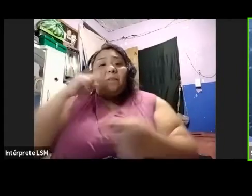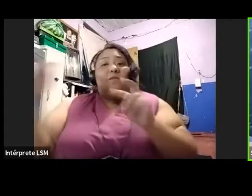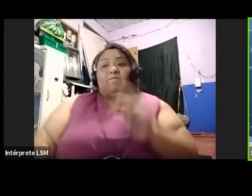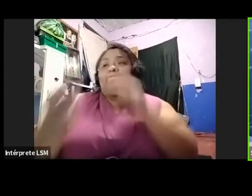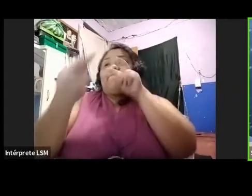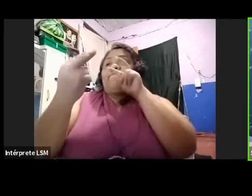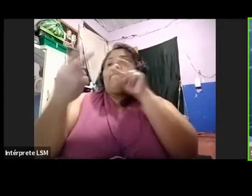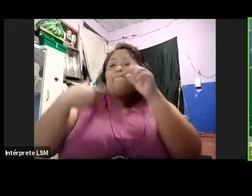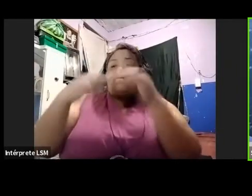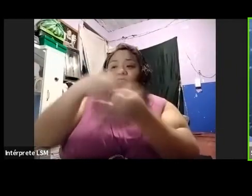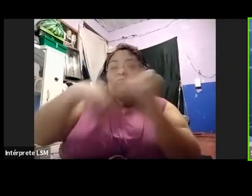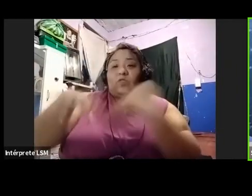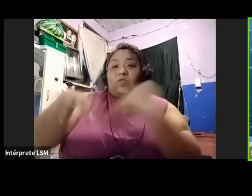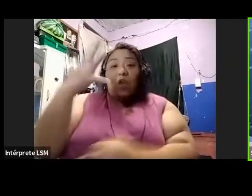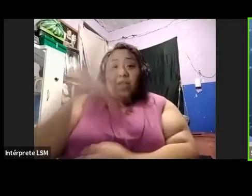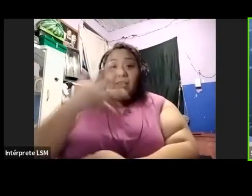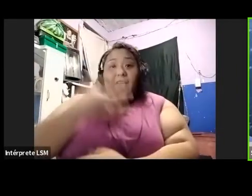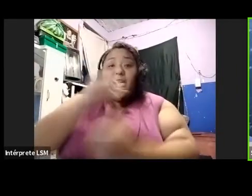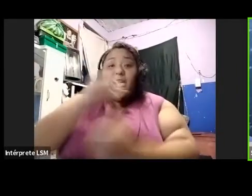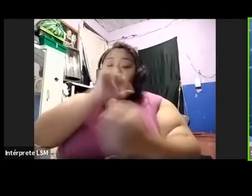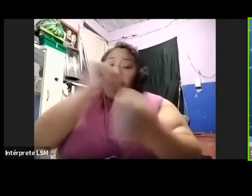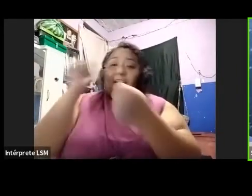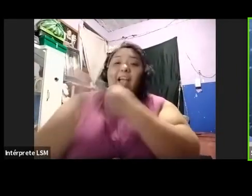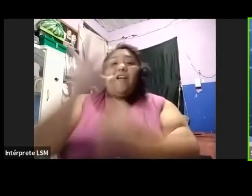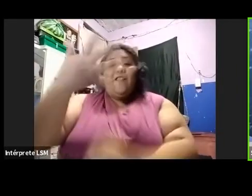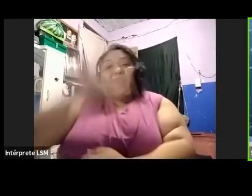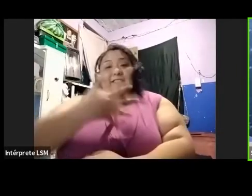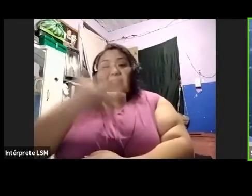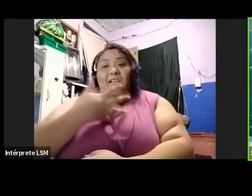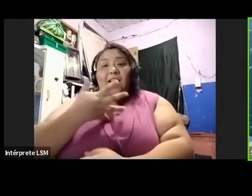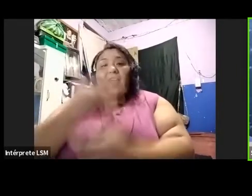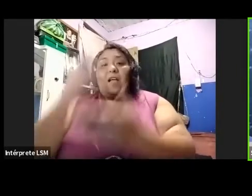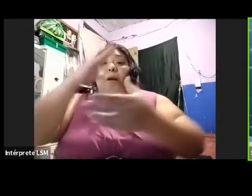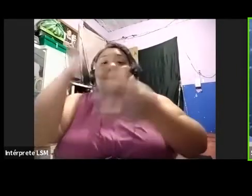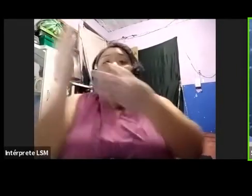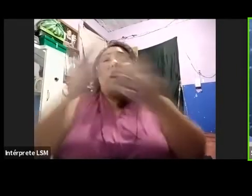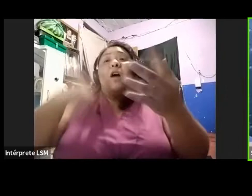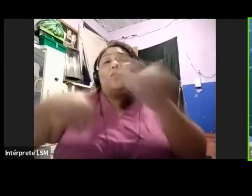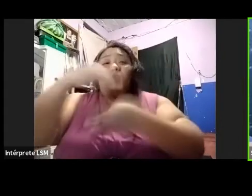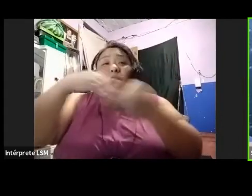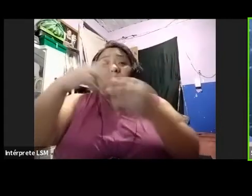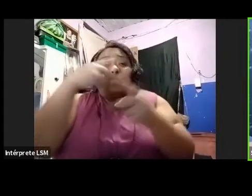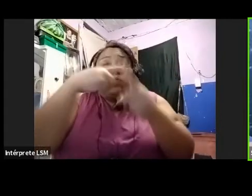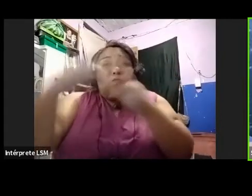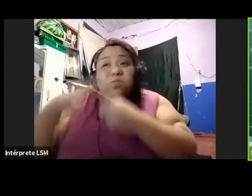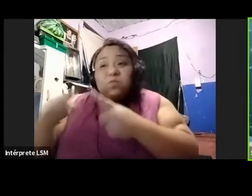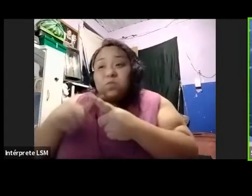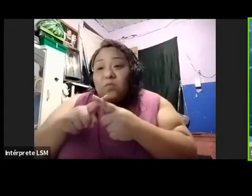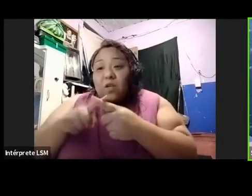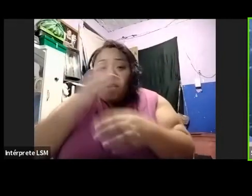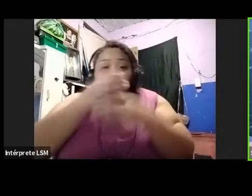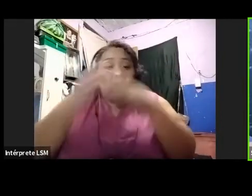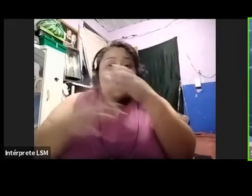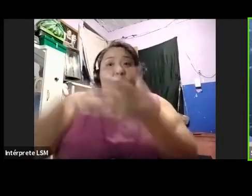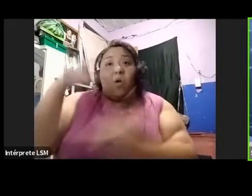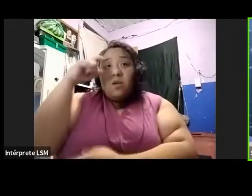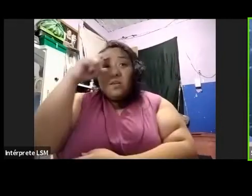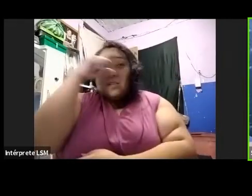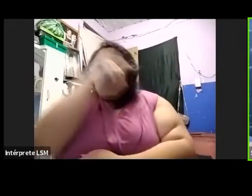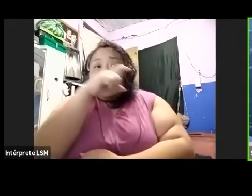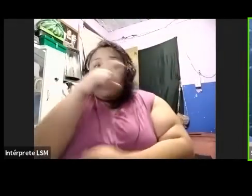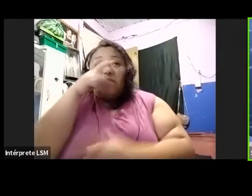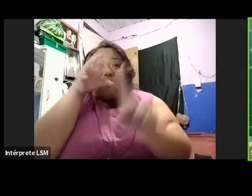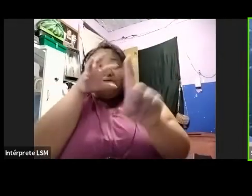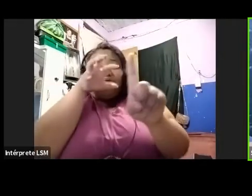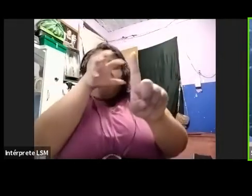enseñarnos, que en medio de los diferentes rompecabezas que se presenten ante los desafíos y lo